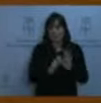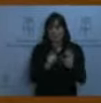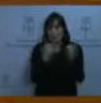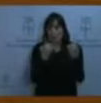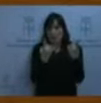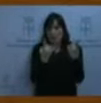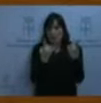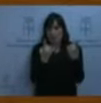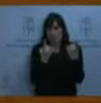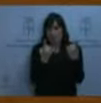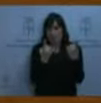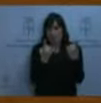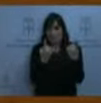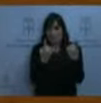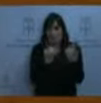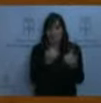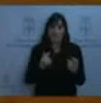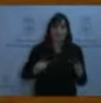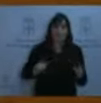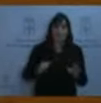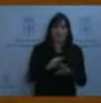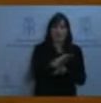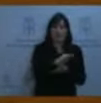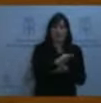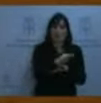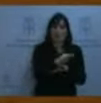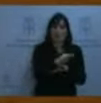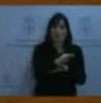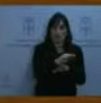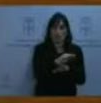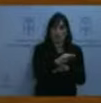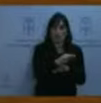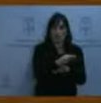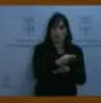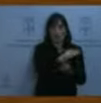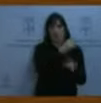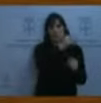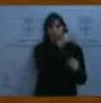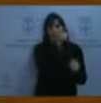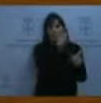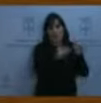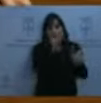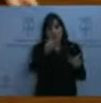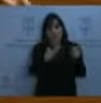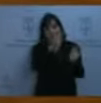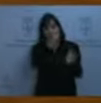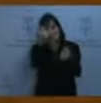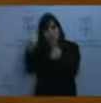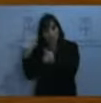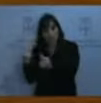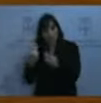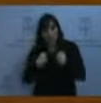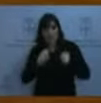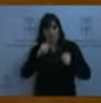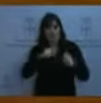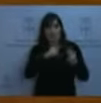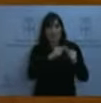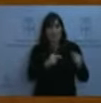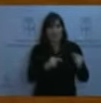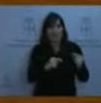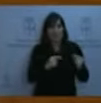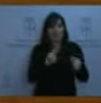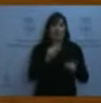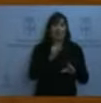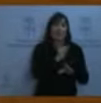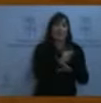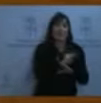que tienen por habitante Asturias es la mitad de la que tiene el País Vasco, a